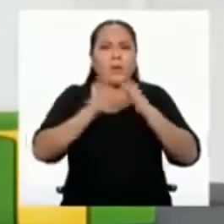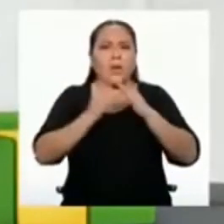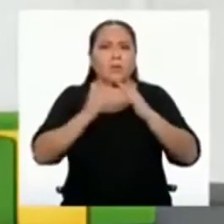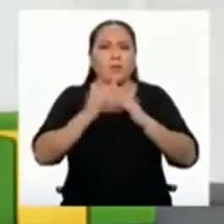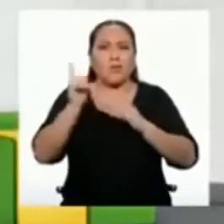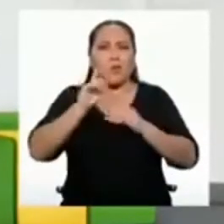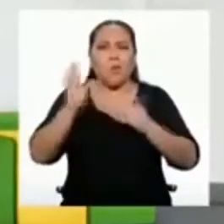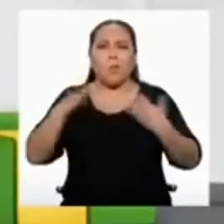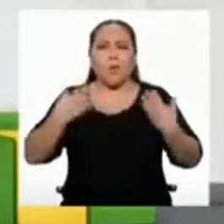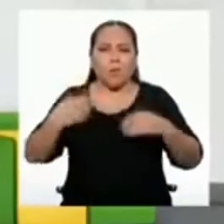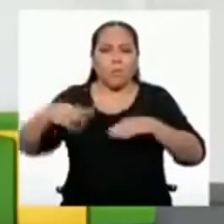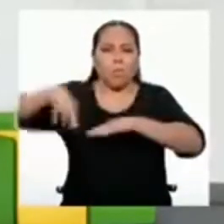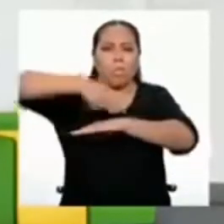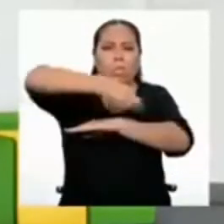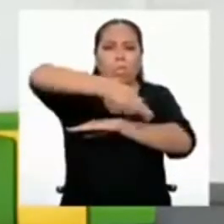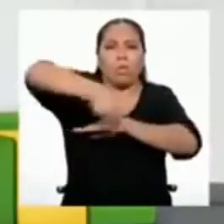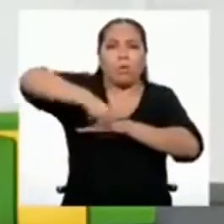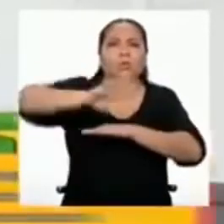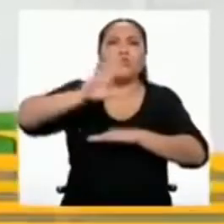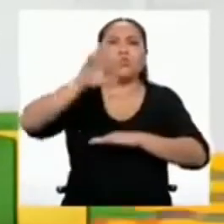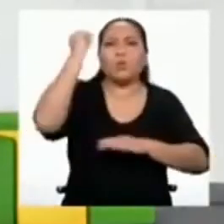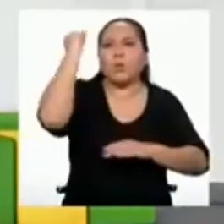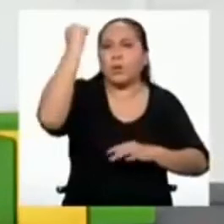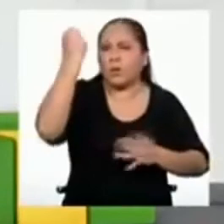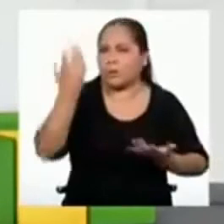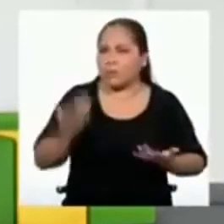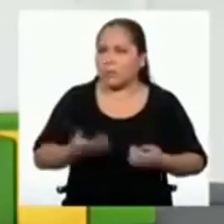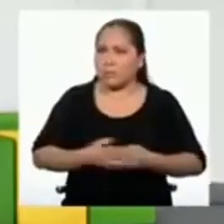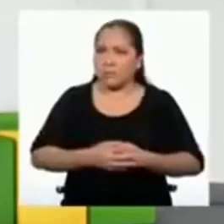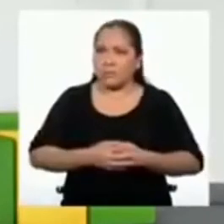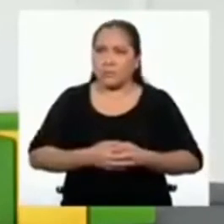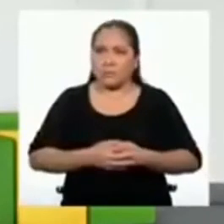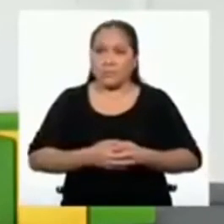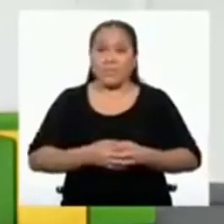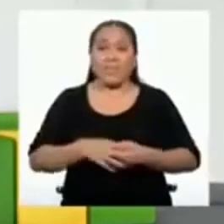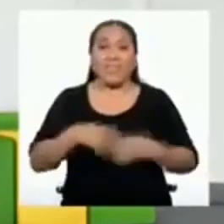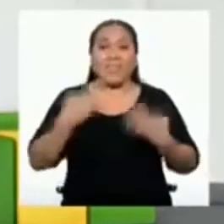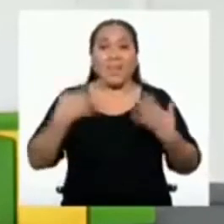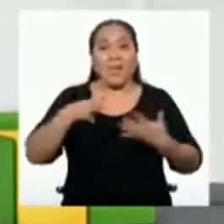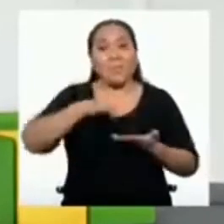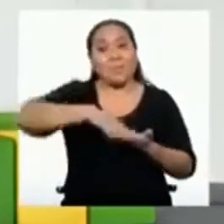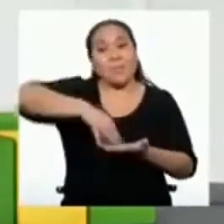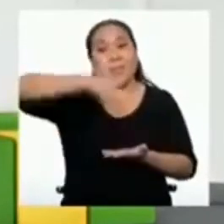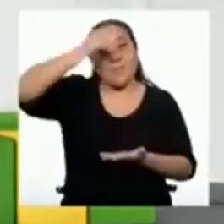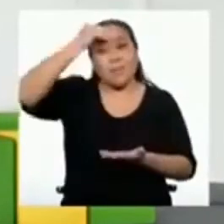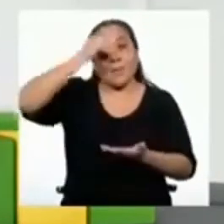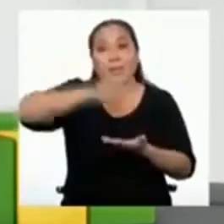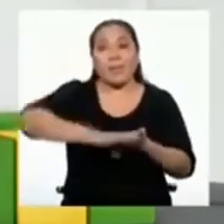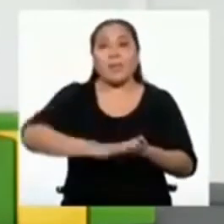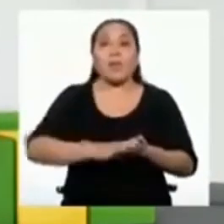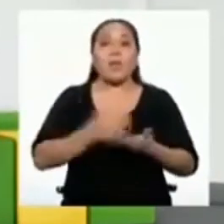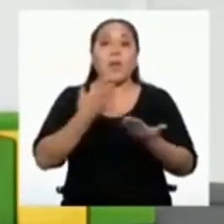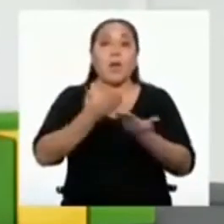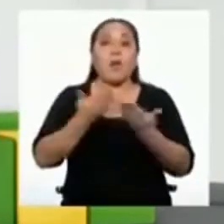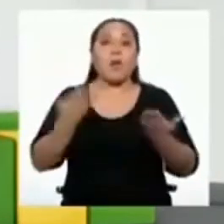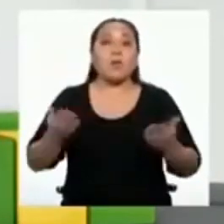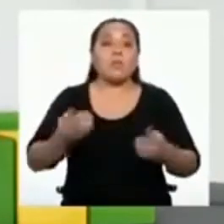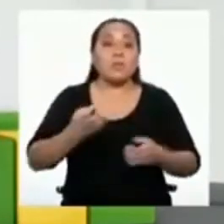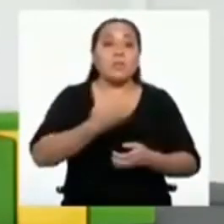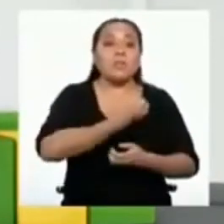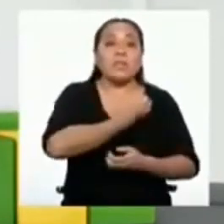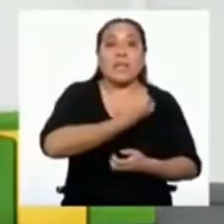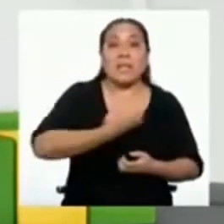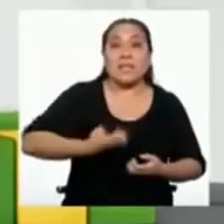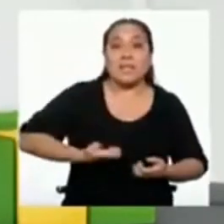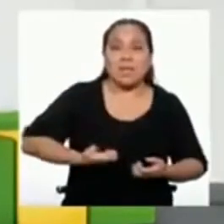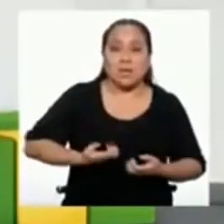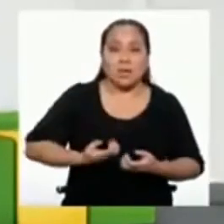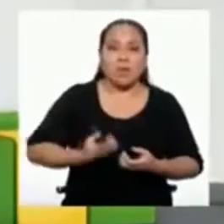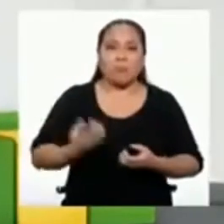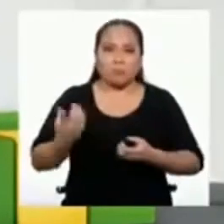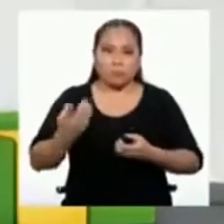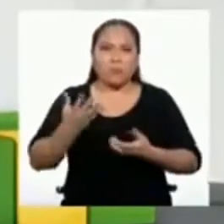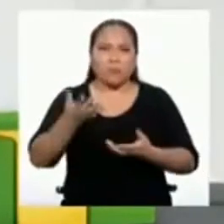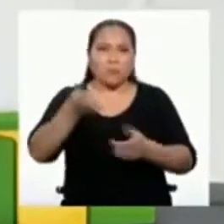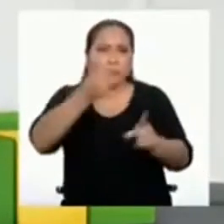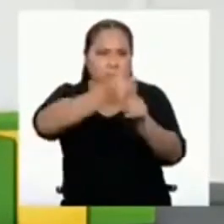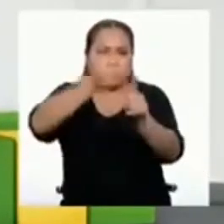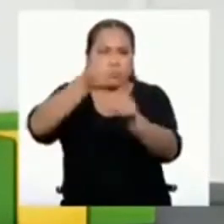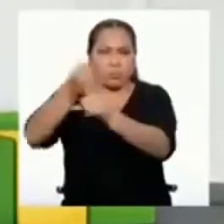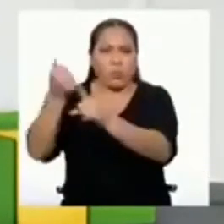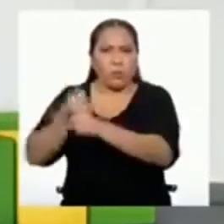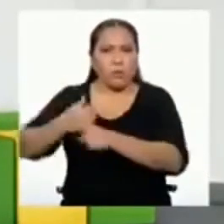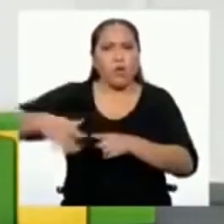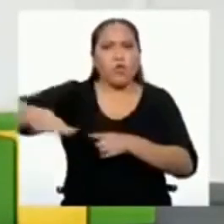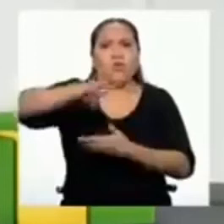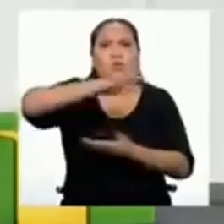si estamos en nuestro derecho de hacerlo? Acabamos de aprender que los bienes públicos pertenecen a todas las ciudadanas y